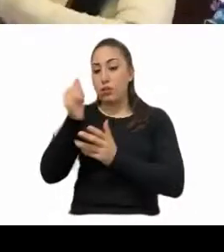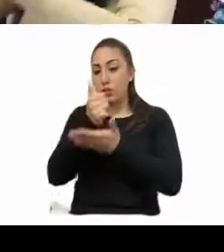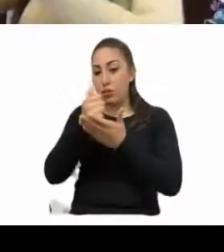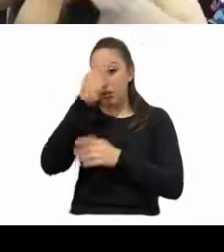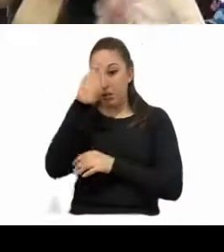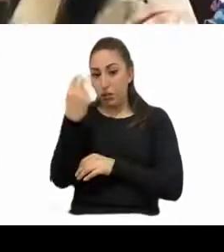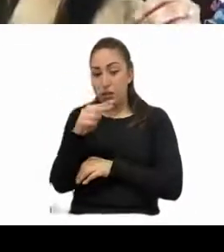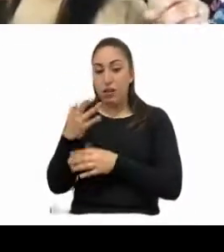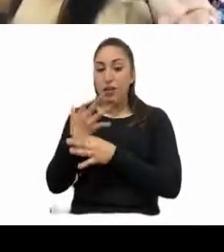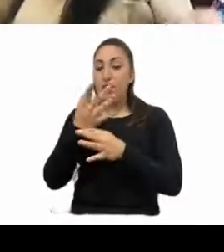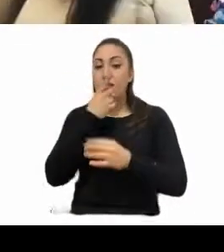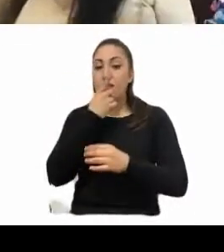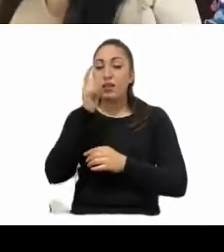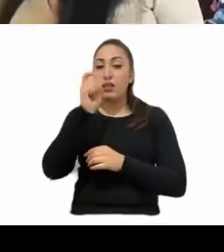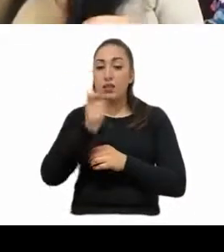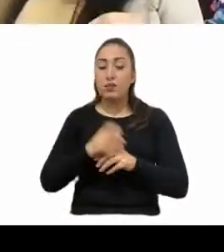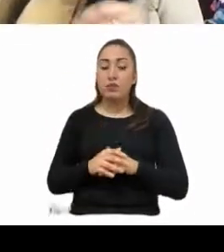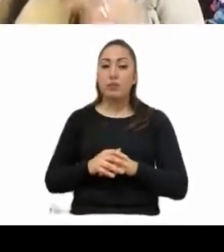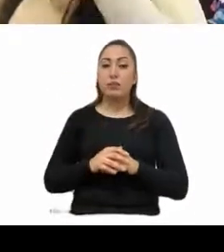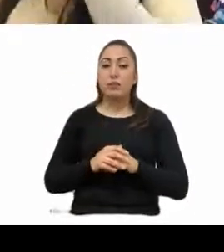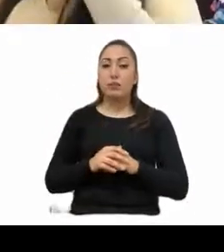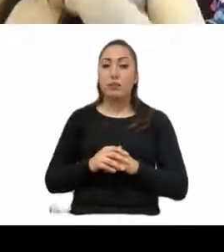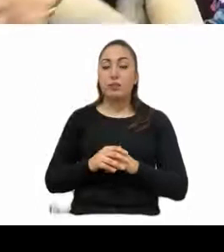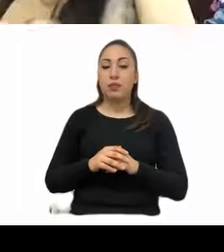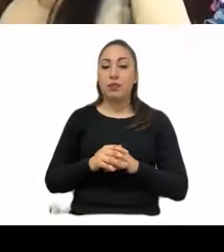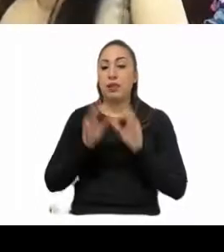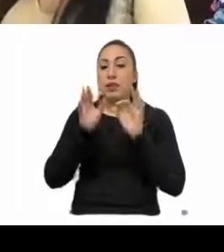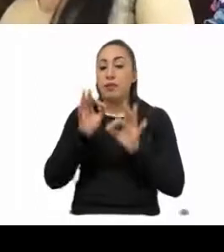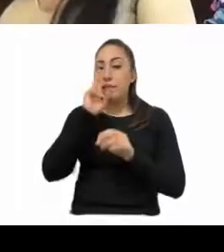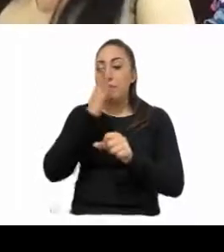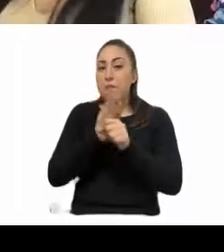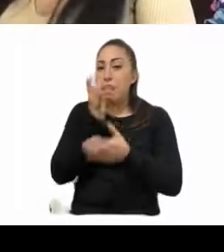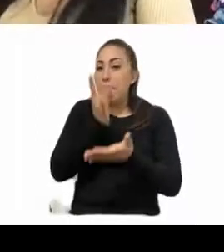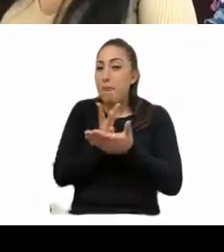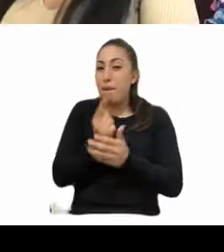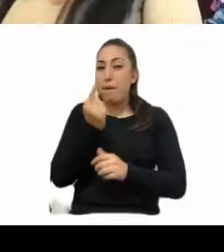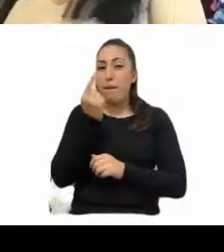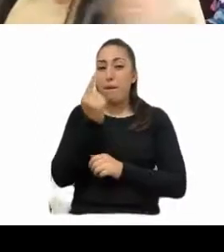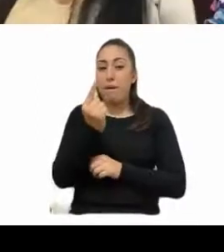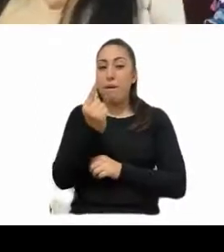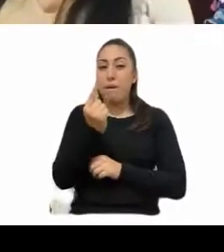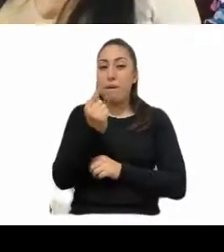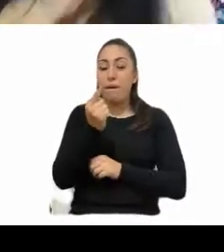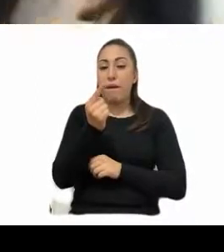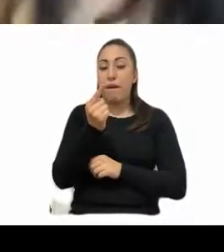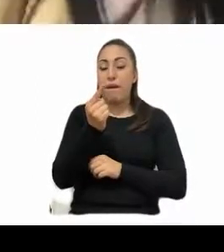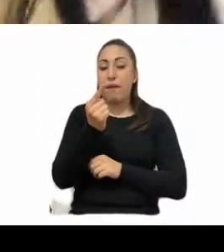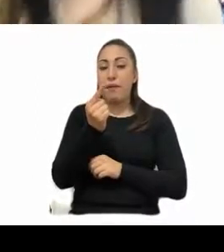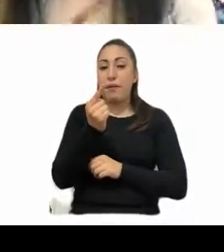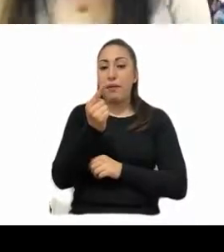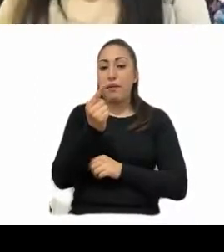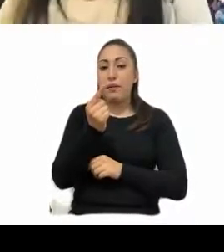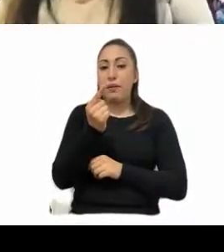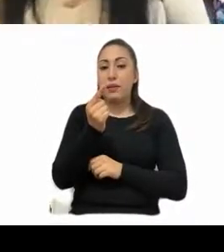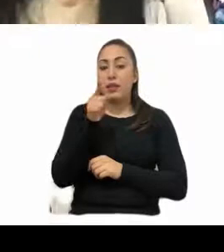establece que es facultad exclusiva de las alcaldías entre sus